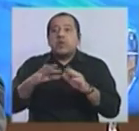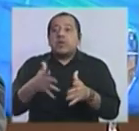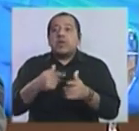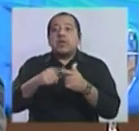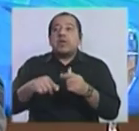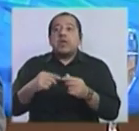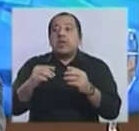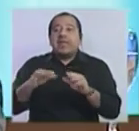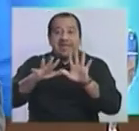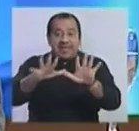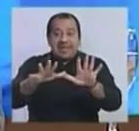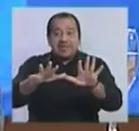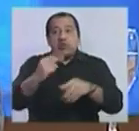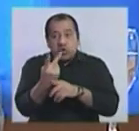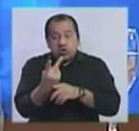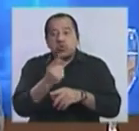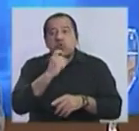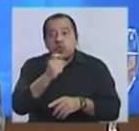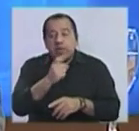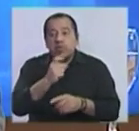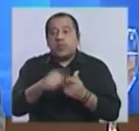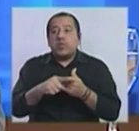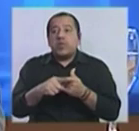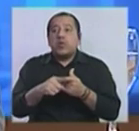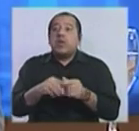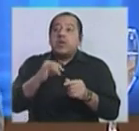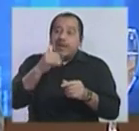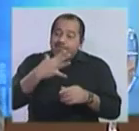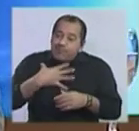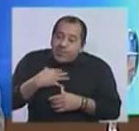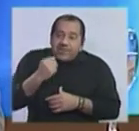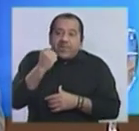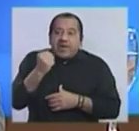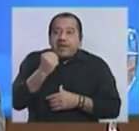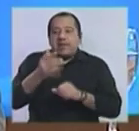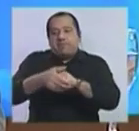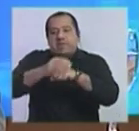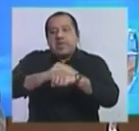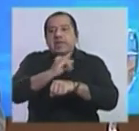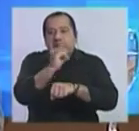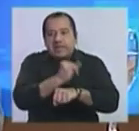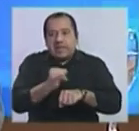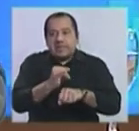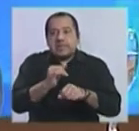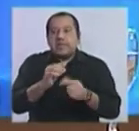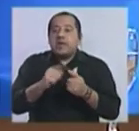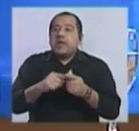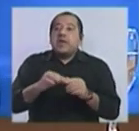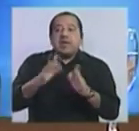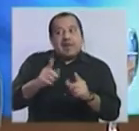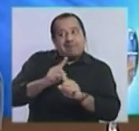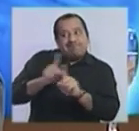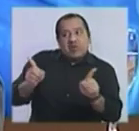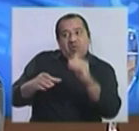dos de cada diez votantes del Partido Colorado tienen una preferencia por Daniel Martínez y tienden a no querer